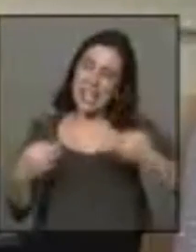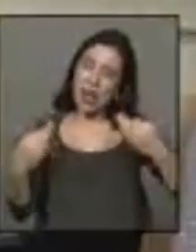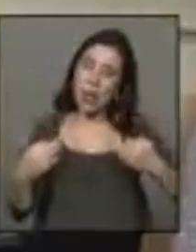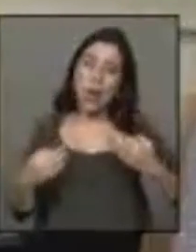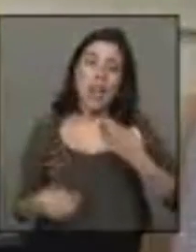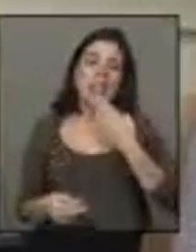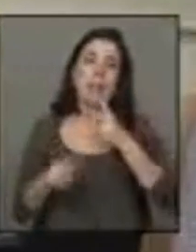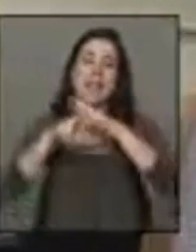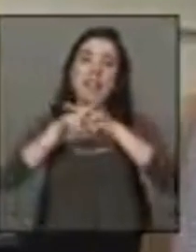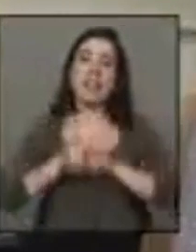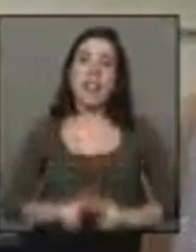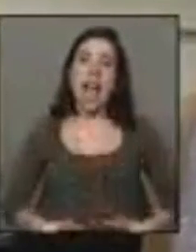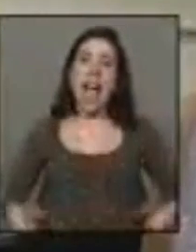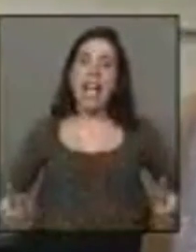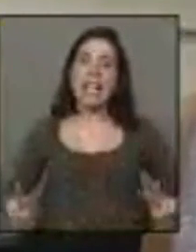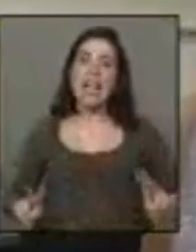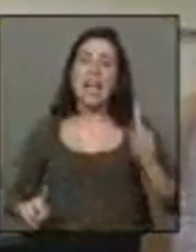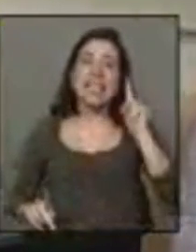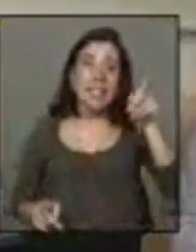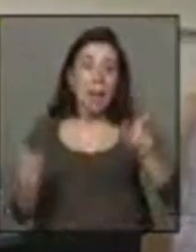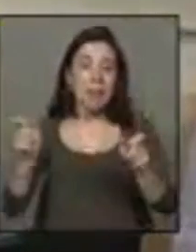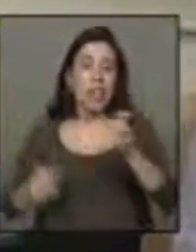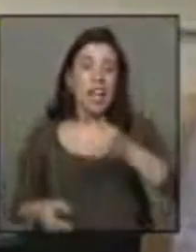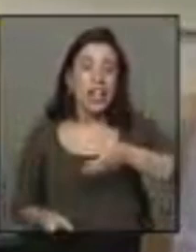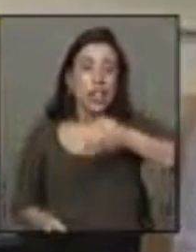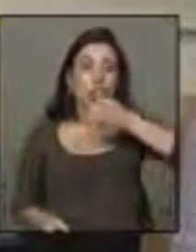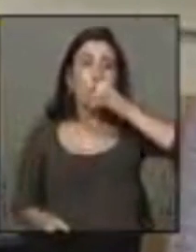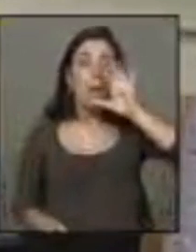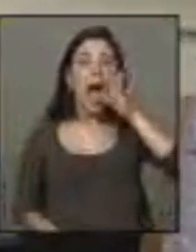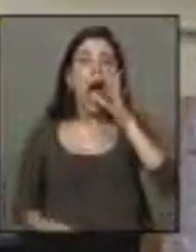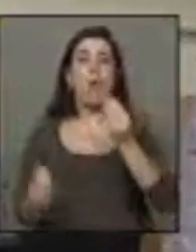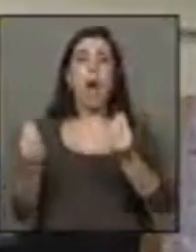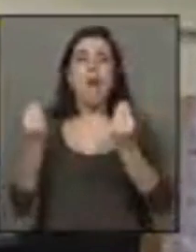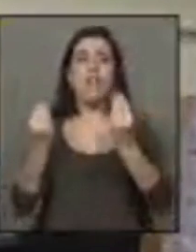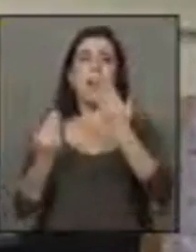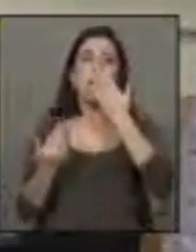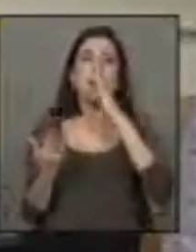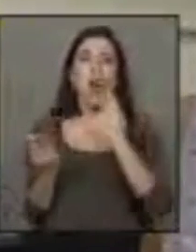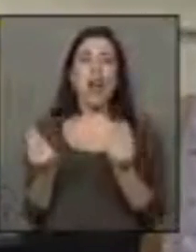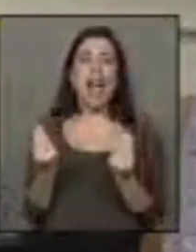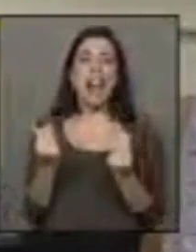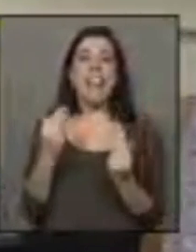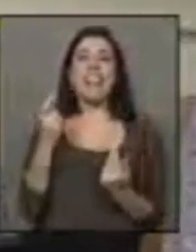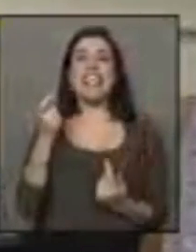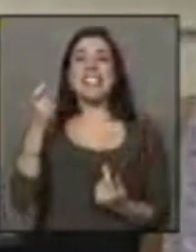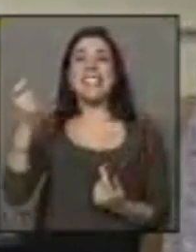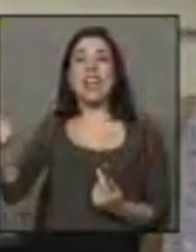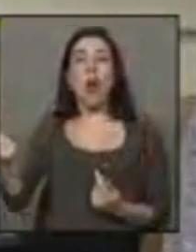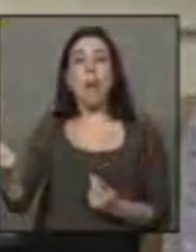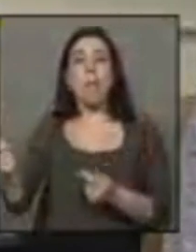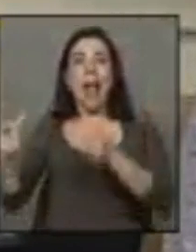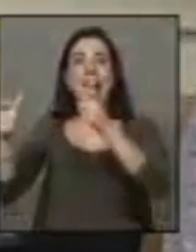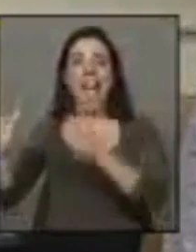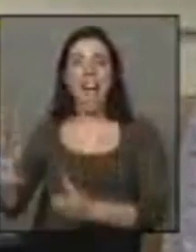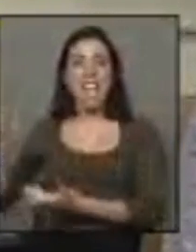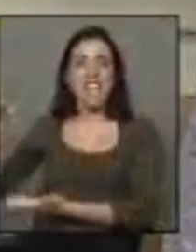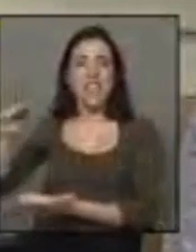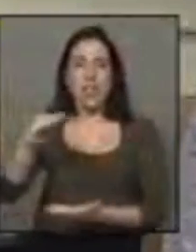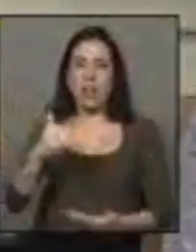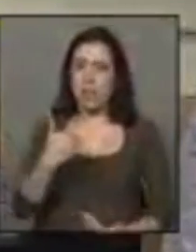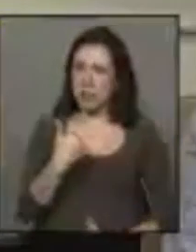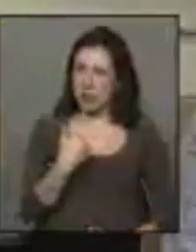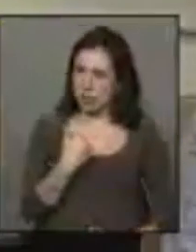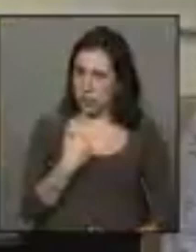y además tranquila de que está tomando un agua buena, superior a la que se compra en bidones. Yo